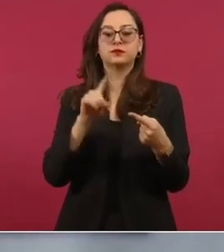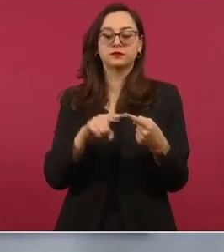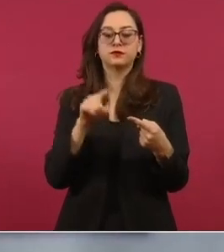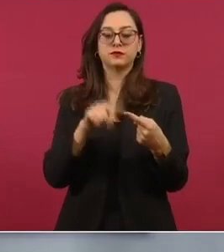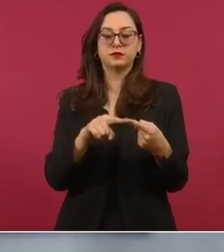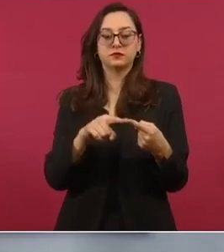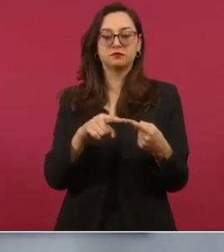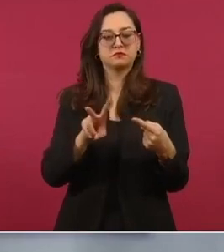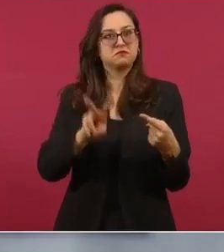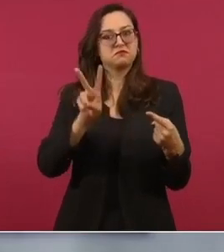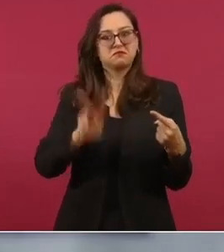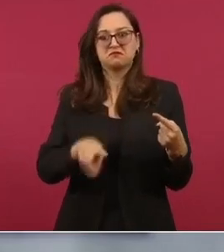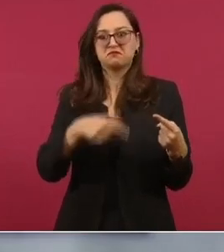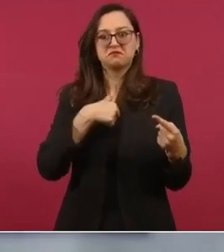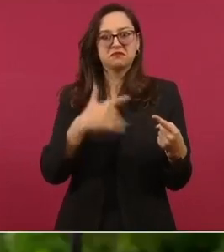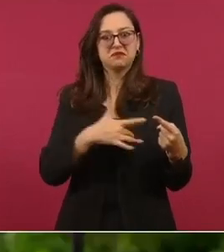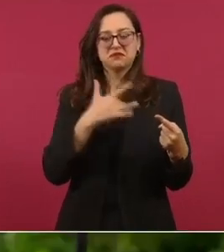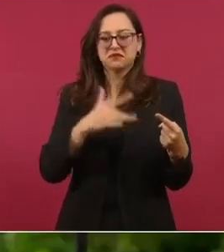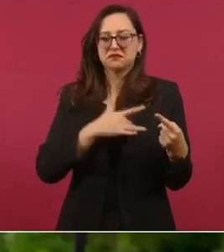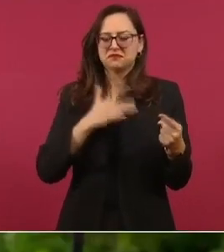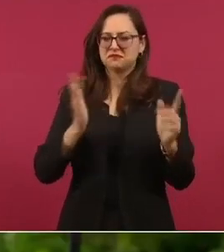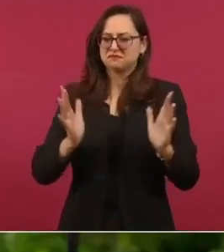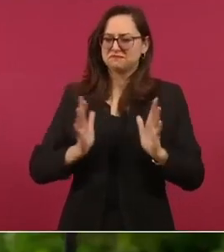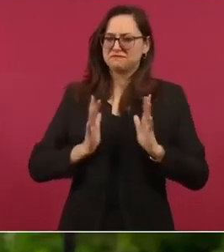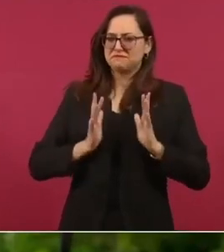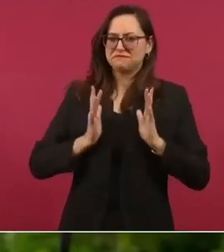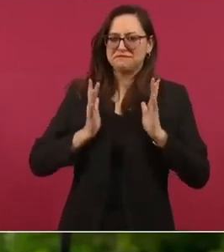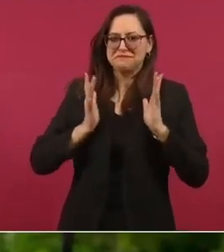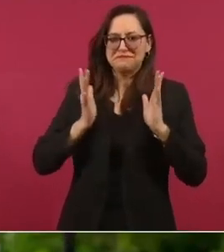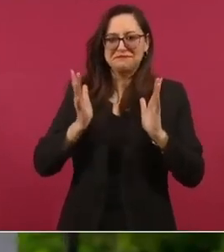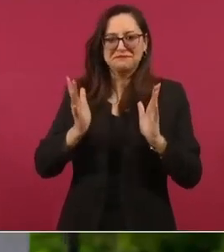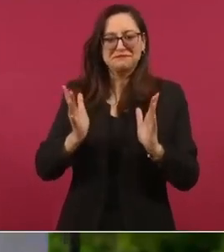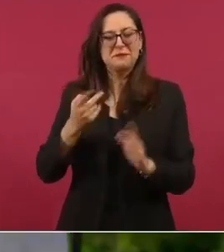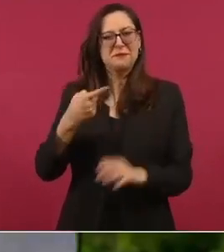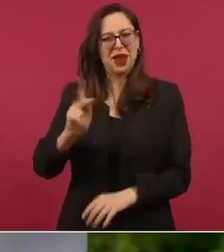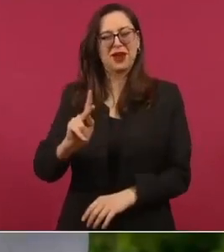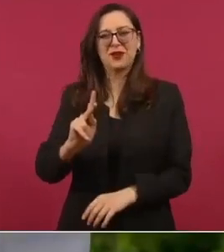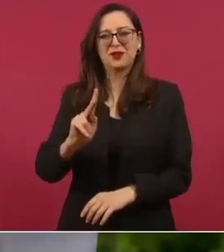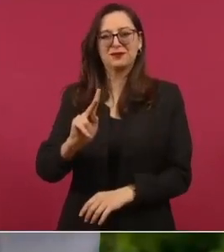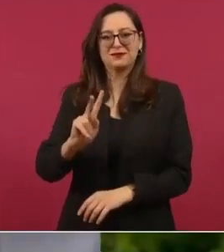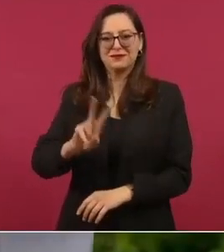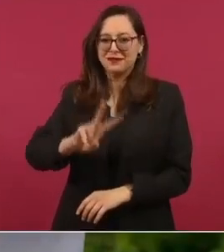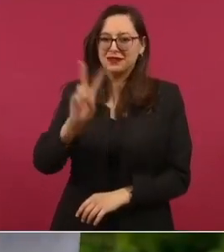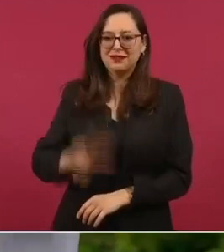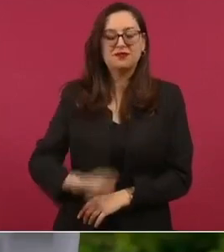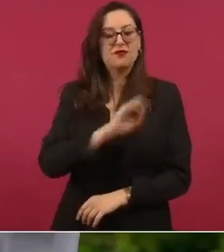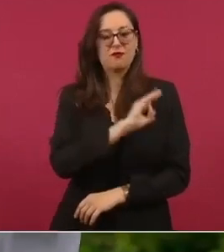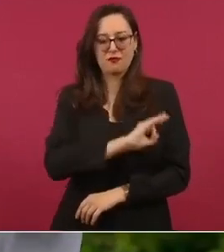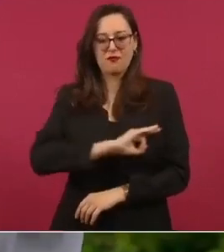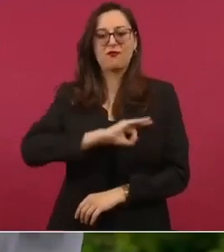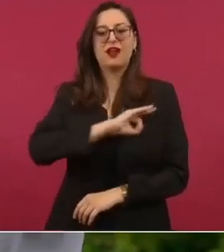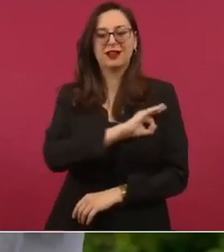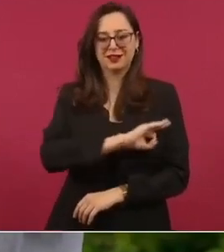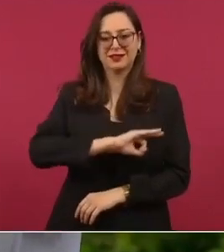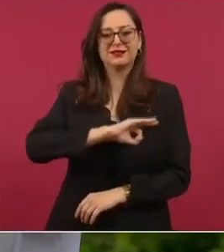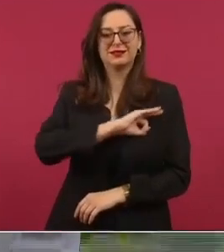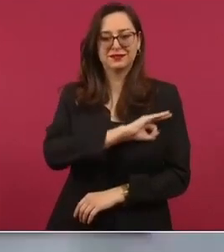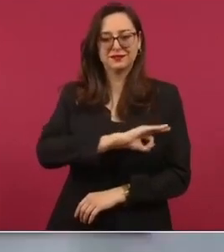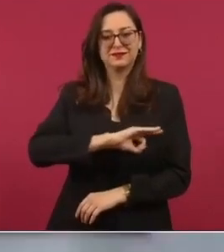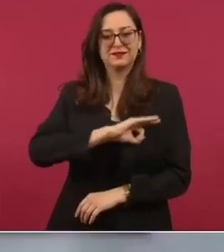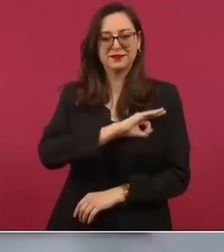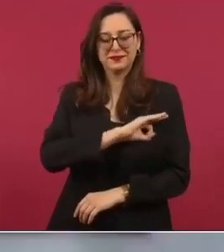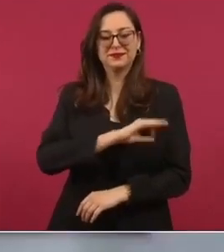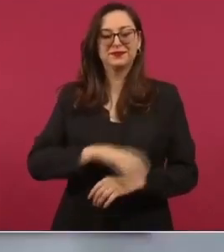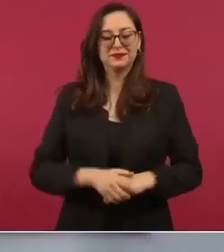atención y que me hizo muy feliz es que la mayoría de los que